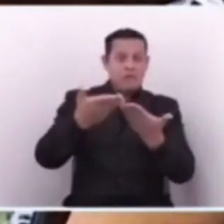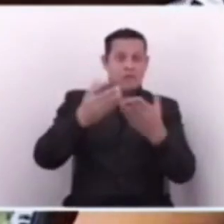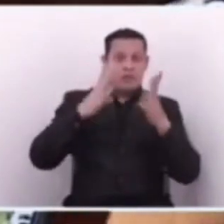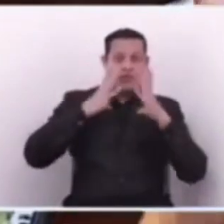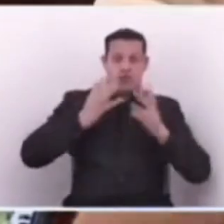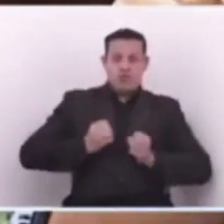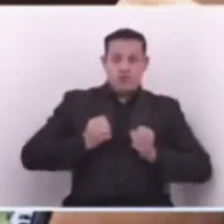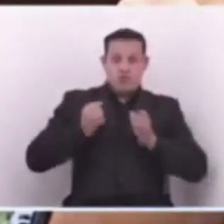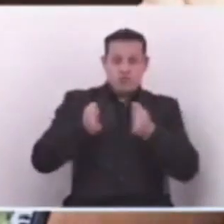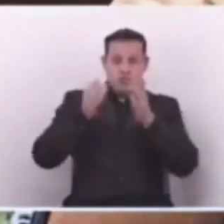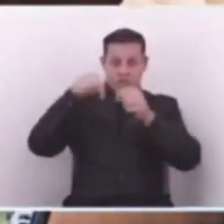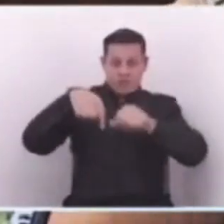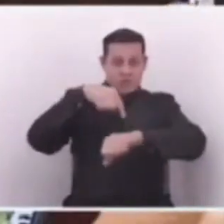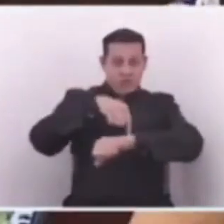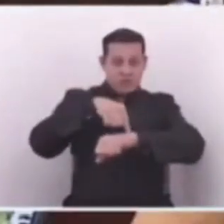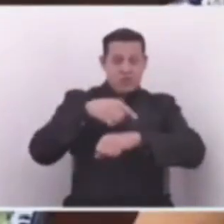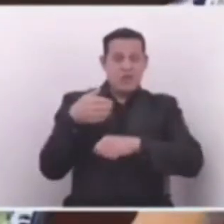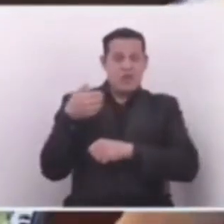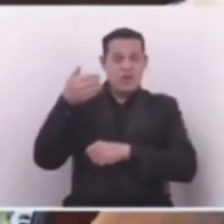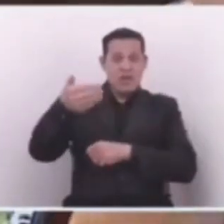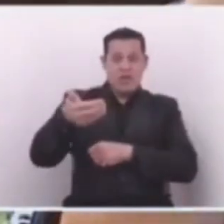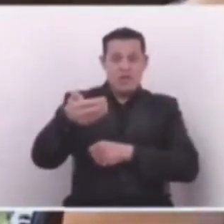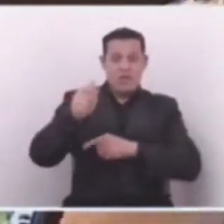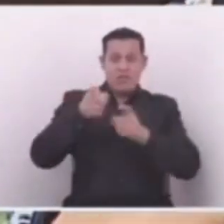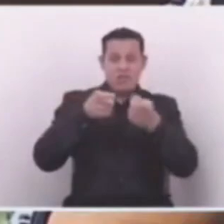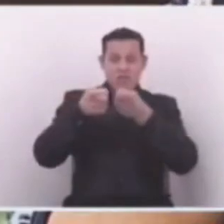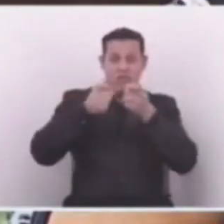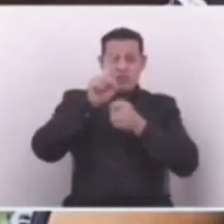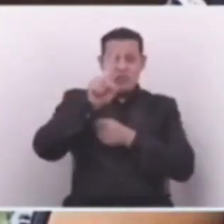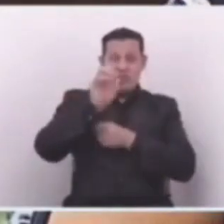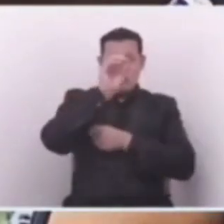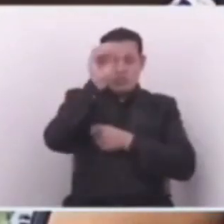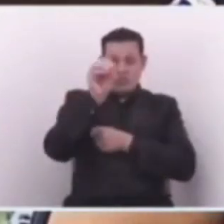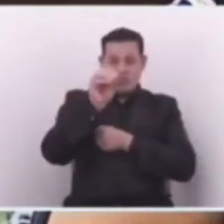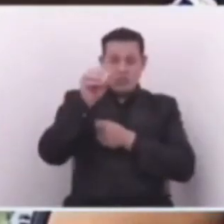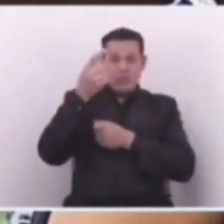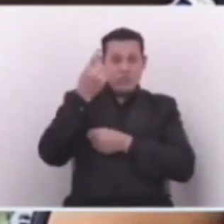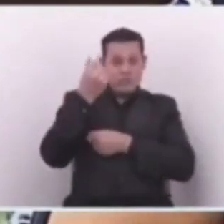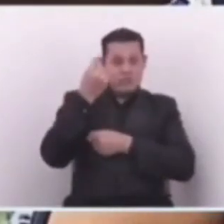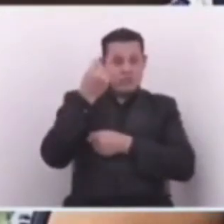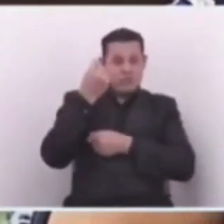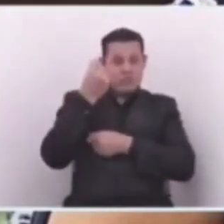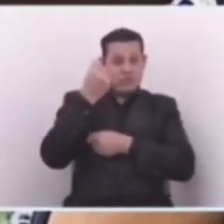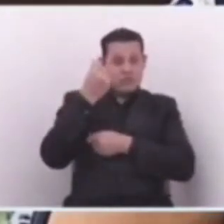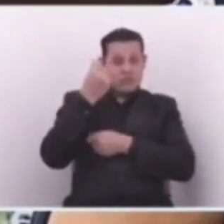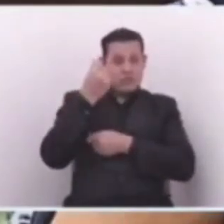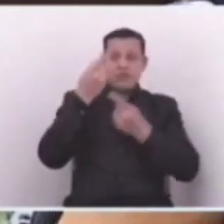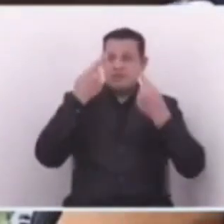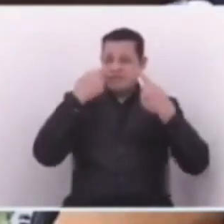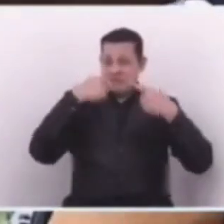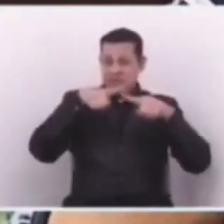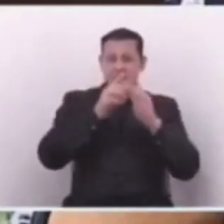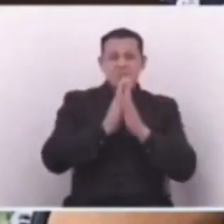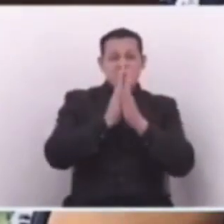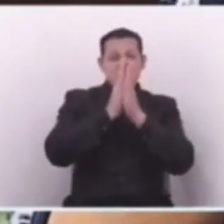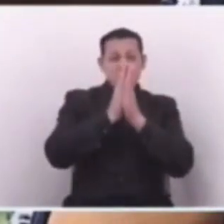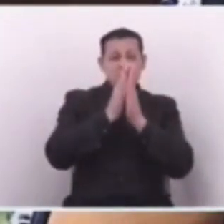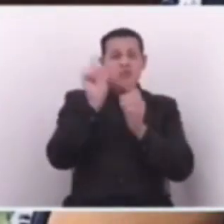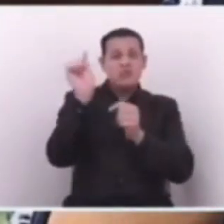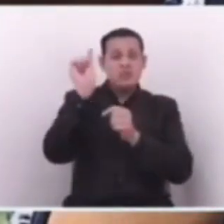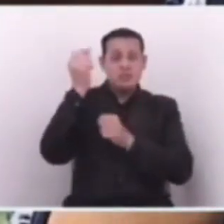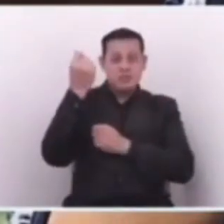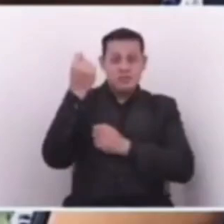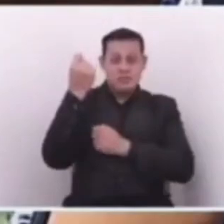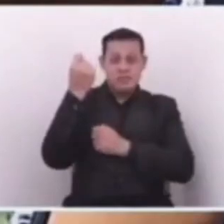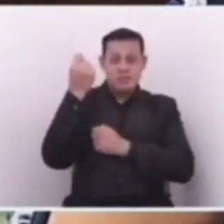Algunas carteras del Estado, a estas alturas del año, no han ejecutado ni el 1% de sus fondos. Y aún así, están pidiendo más